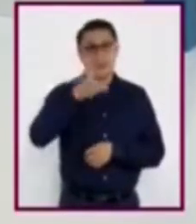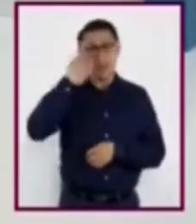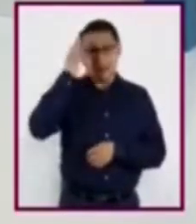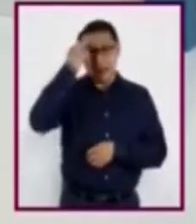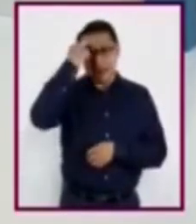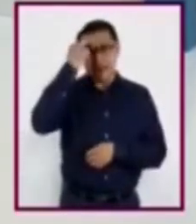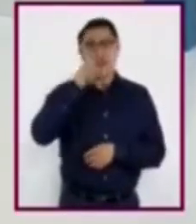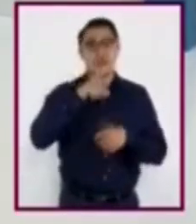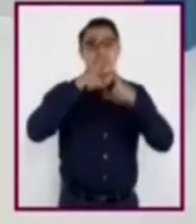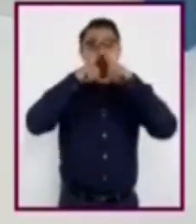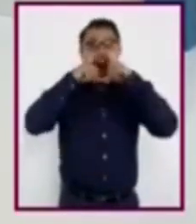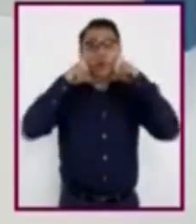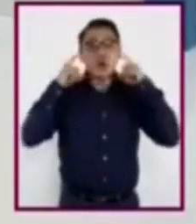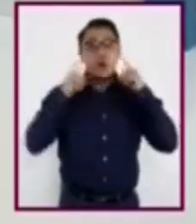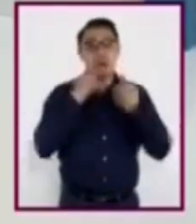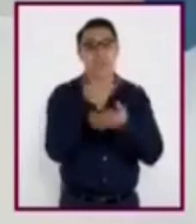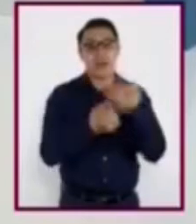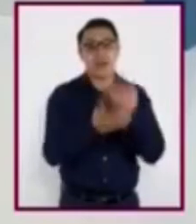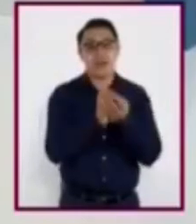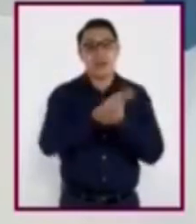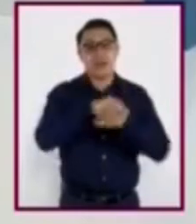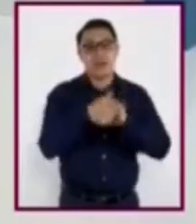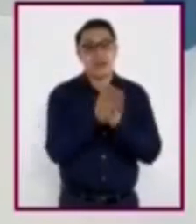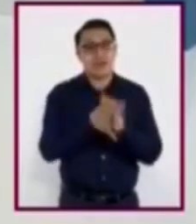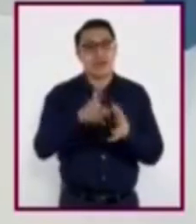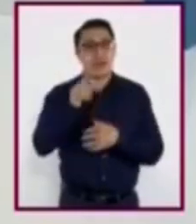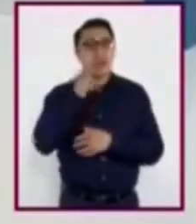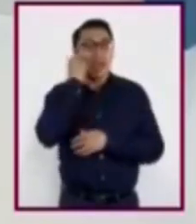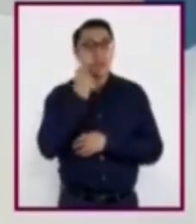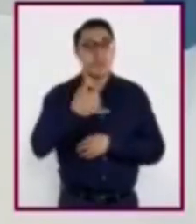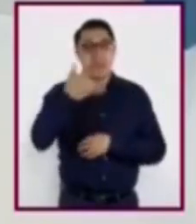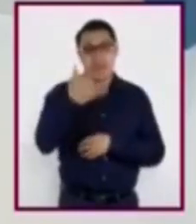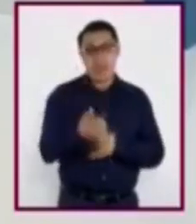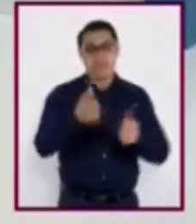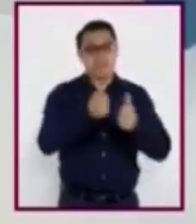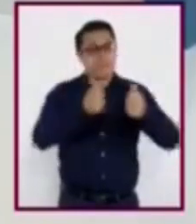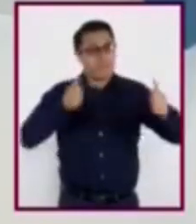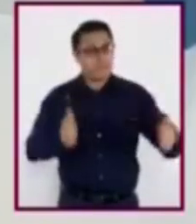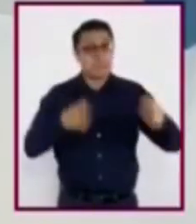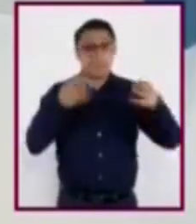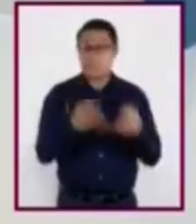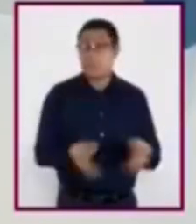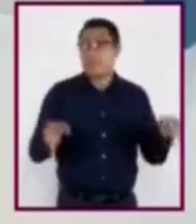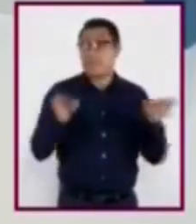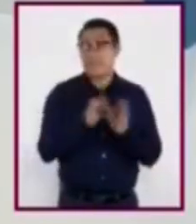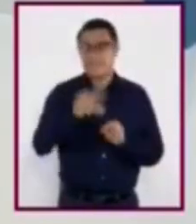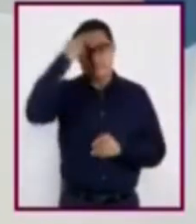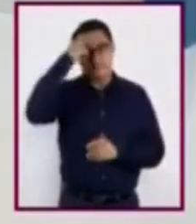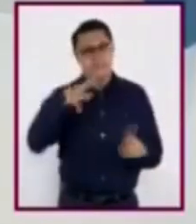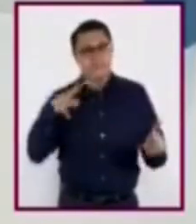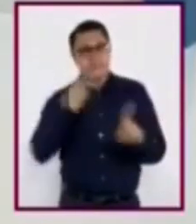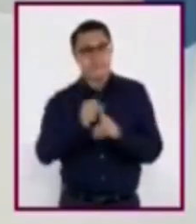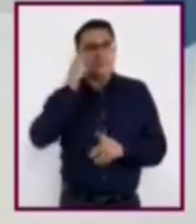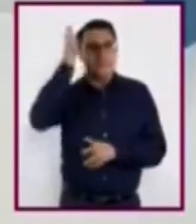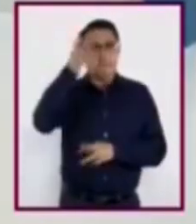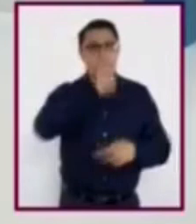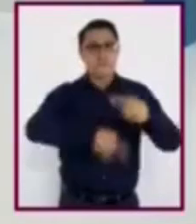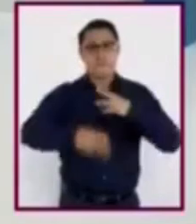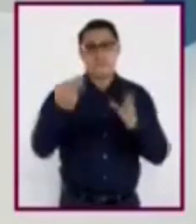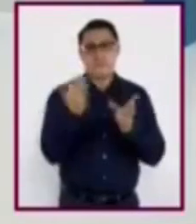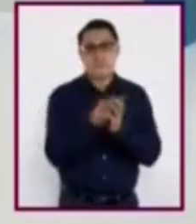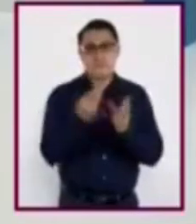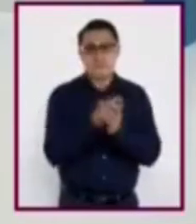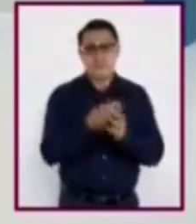y el mantener la sana distancia son acciones básicas para lograrlo. La sesión de hoy se titula Así